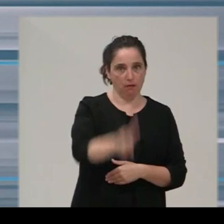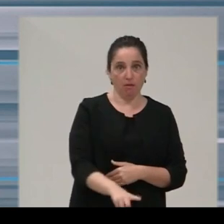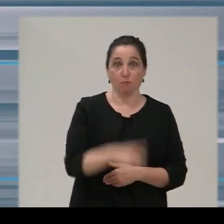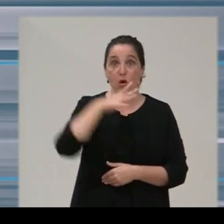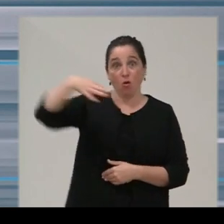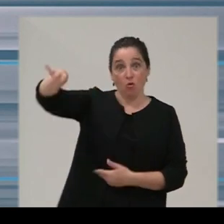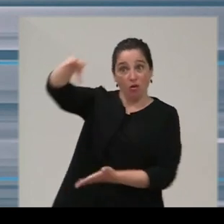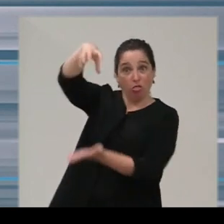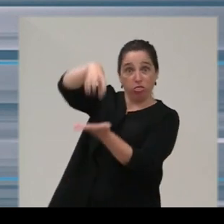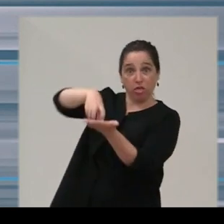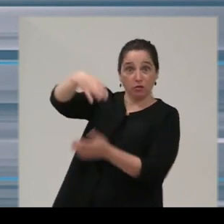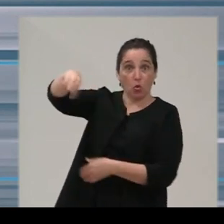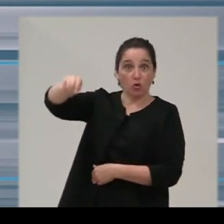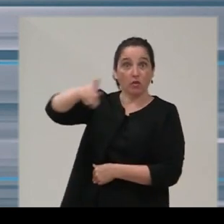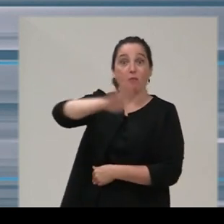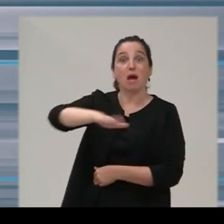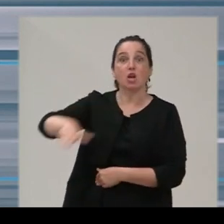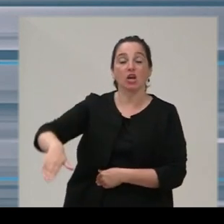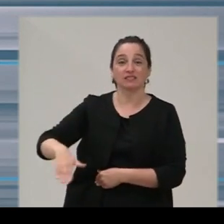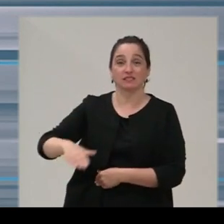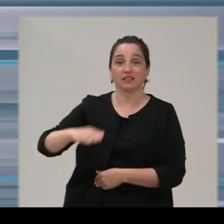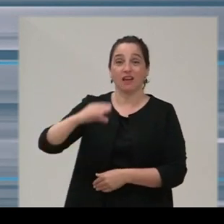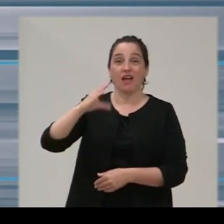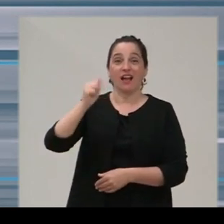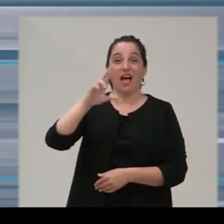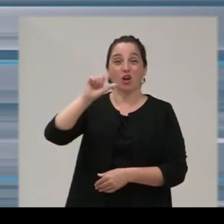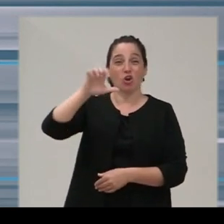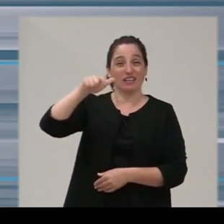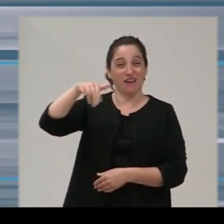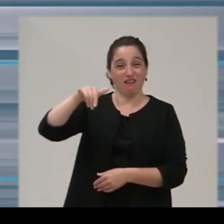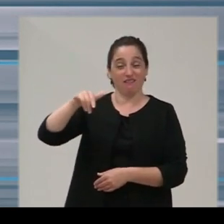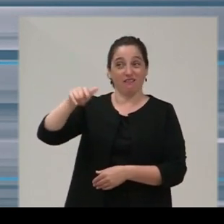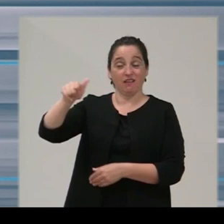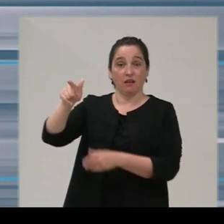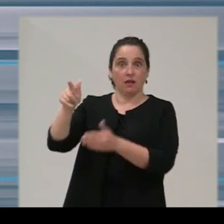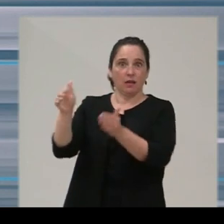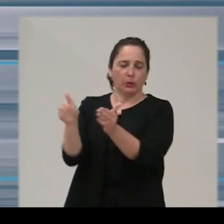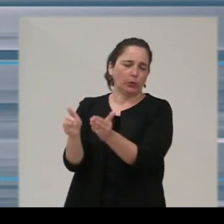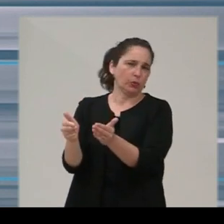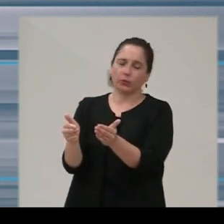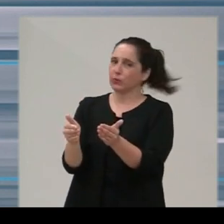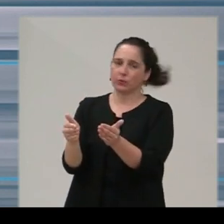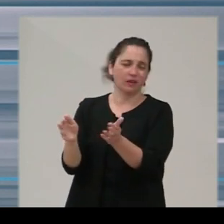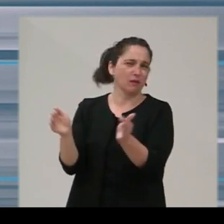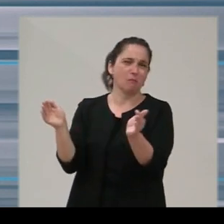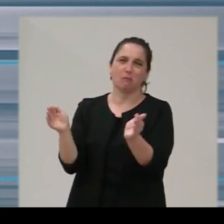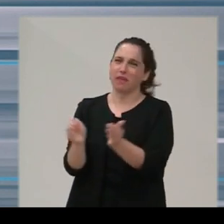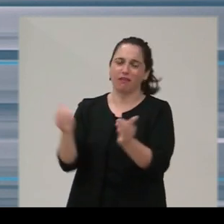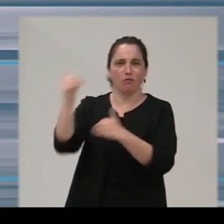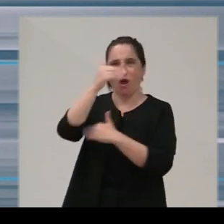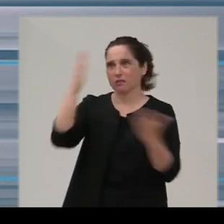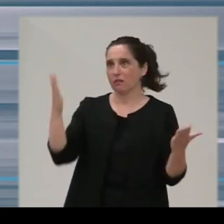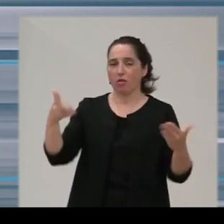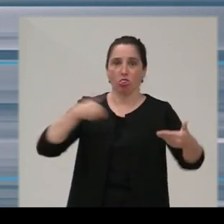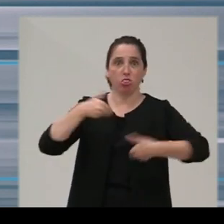que el único que existe, el centro de menores Carolina López Dóriga, resulta hoy claramente insuficiente para atender